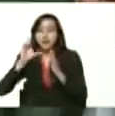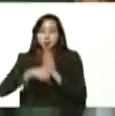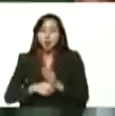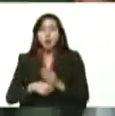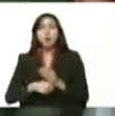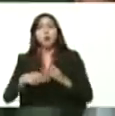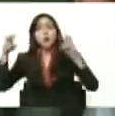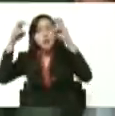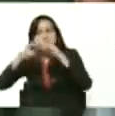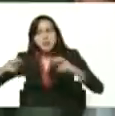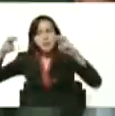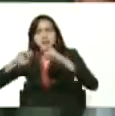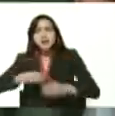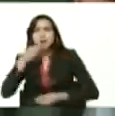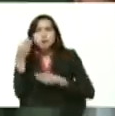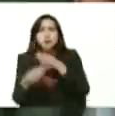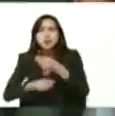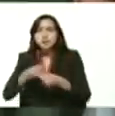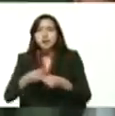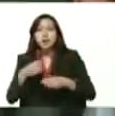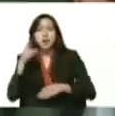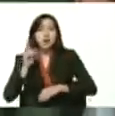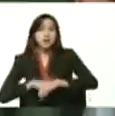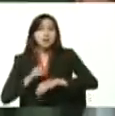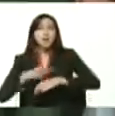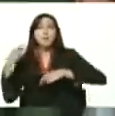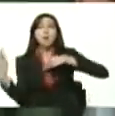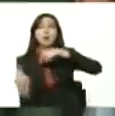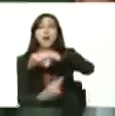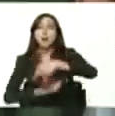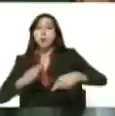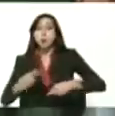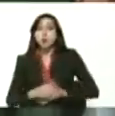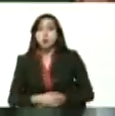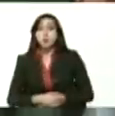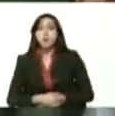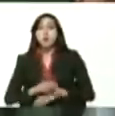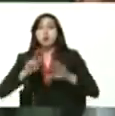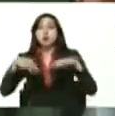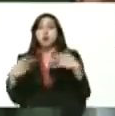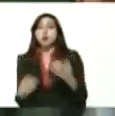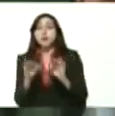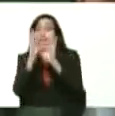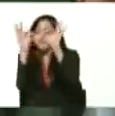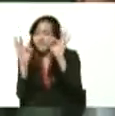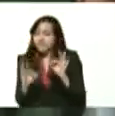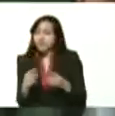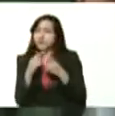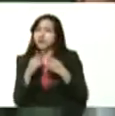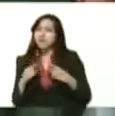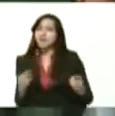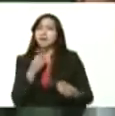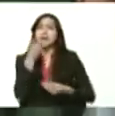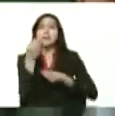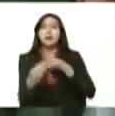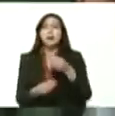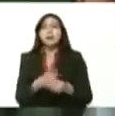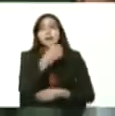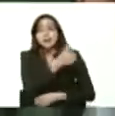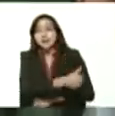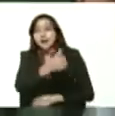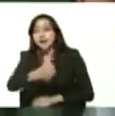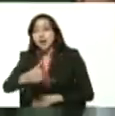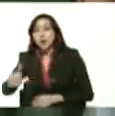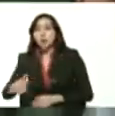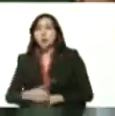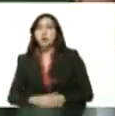investigaciones hecho en revolución tenemos 12 formas diferentes para tratar cada uno de